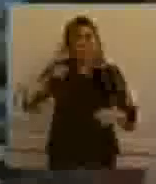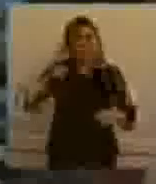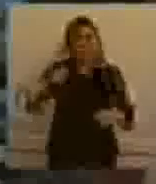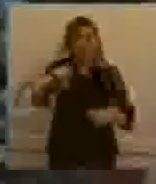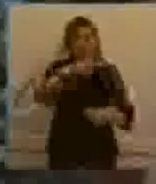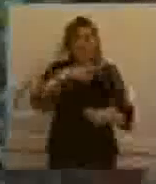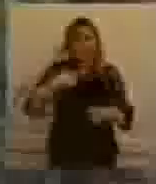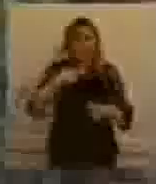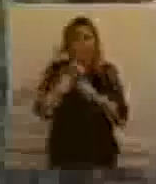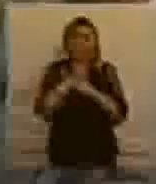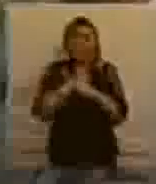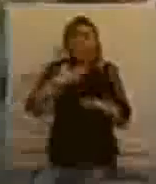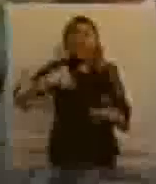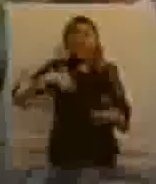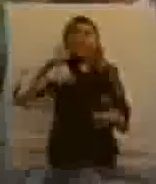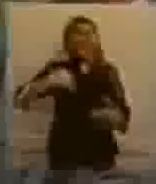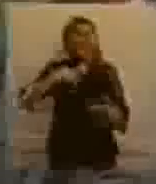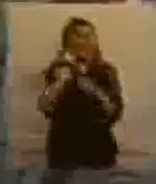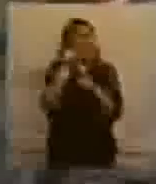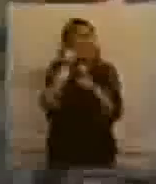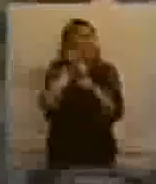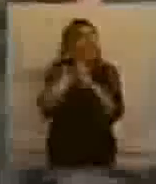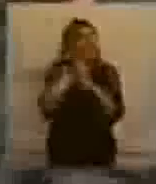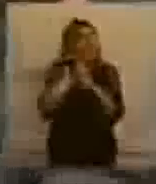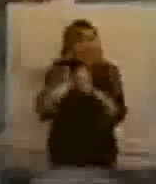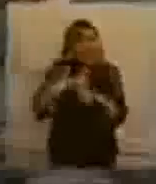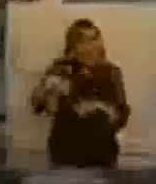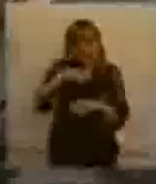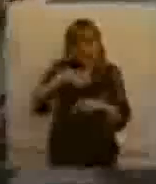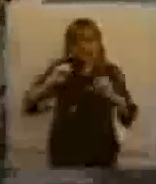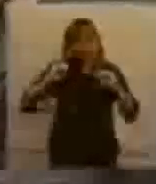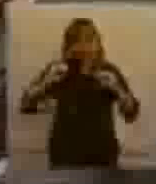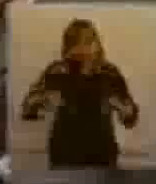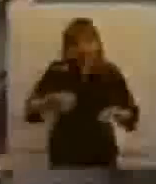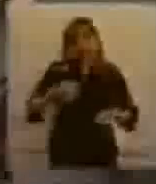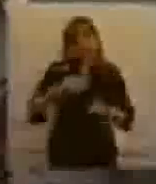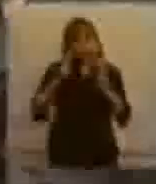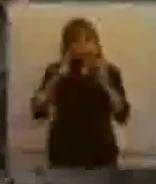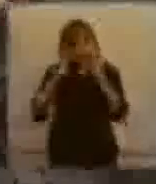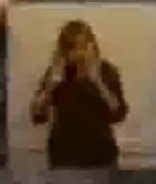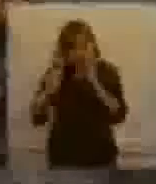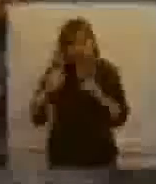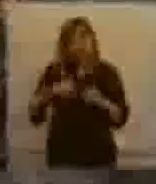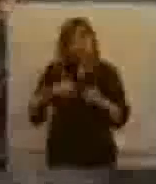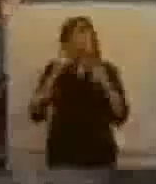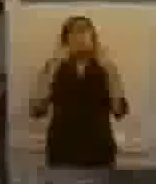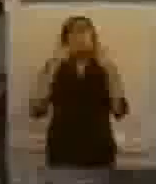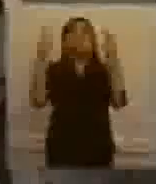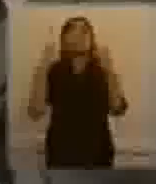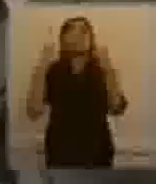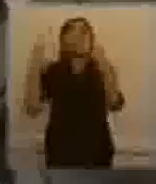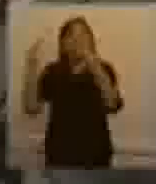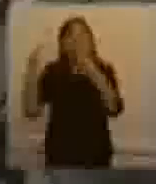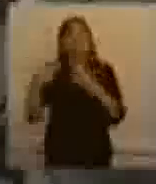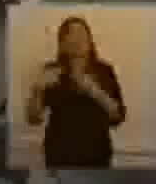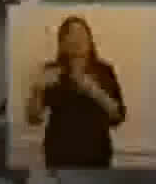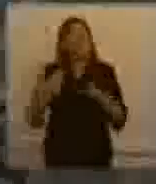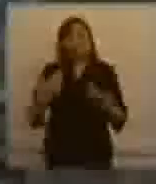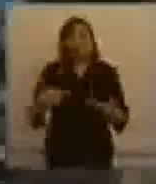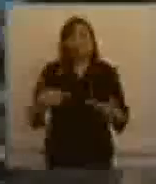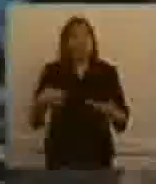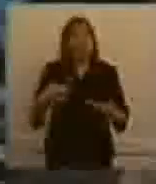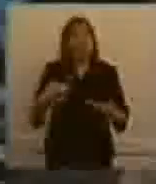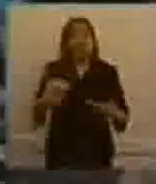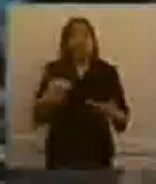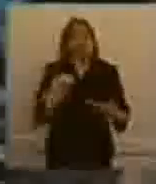cooperativas de Argentina Trabaja, por mil puestos de trabajo para San Carlos de Bariloche, que por el tema del turismo, también es uno de los más